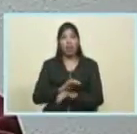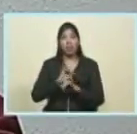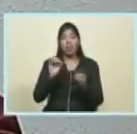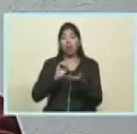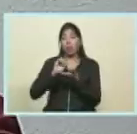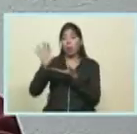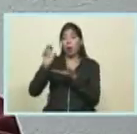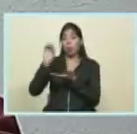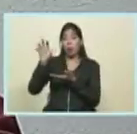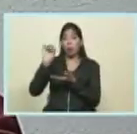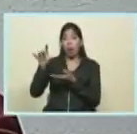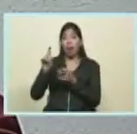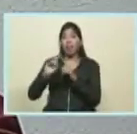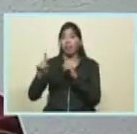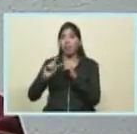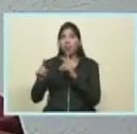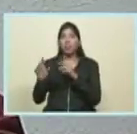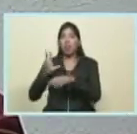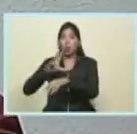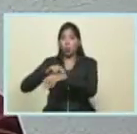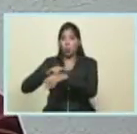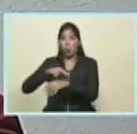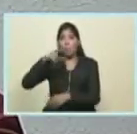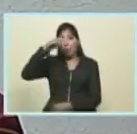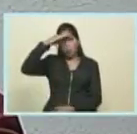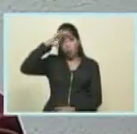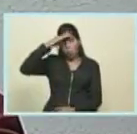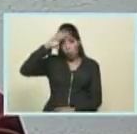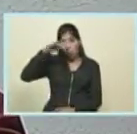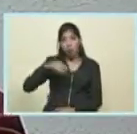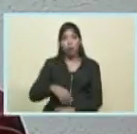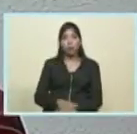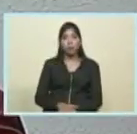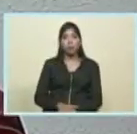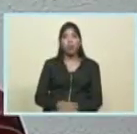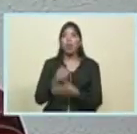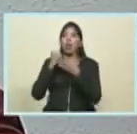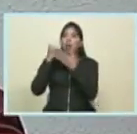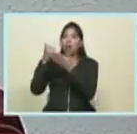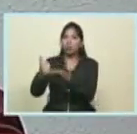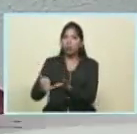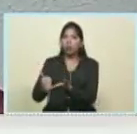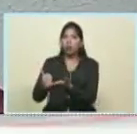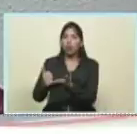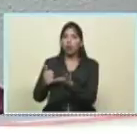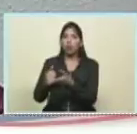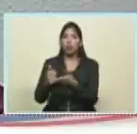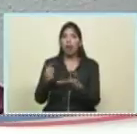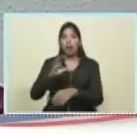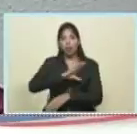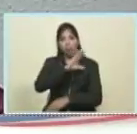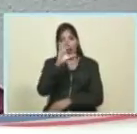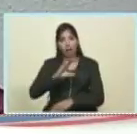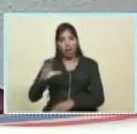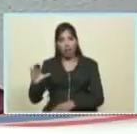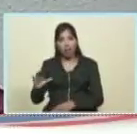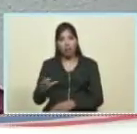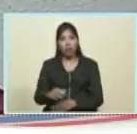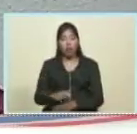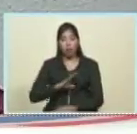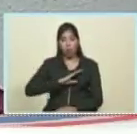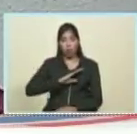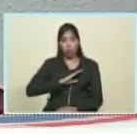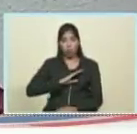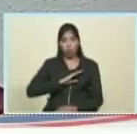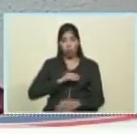técnicos de electricistas cubanos para también ayudar al Caribe. El Caribe nuestro,